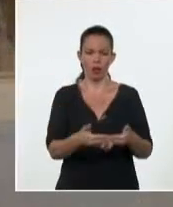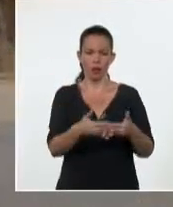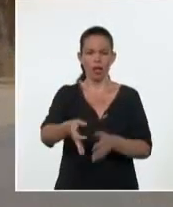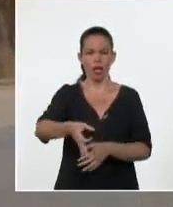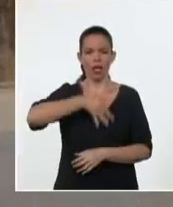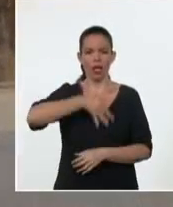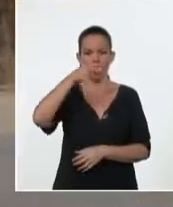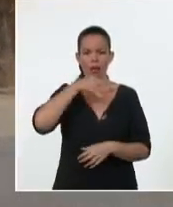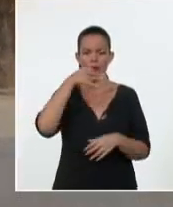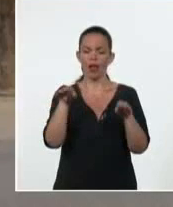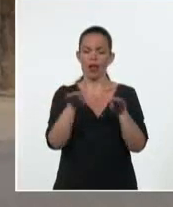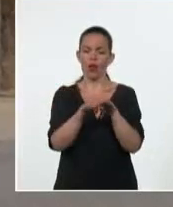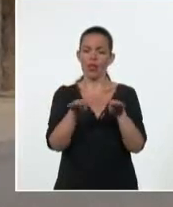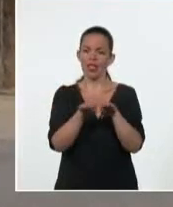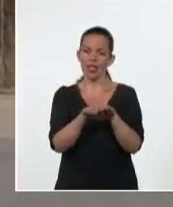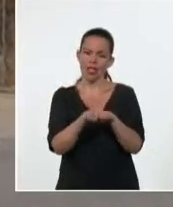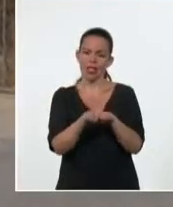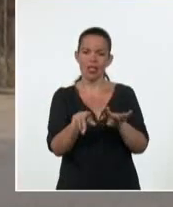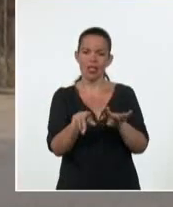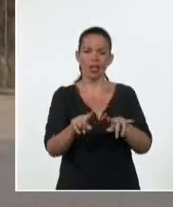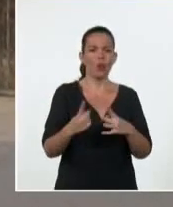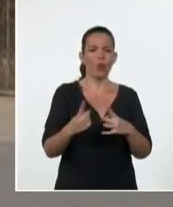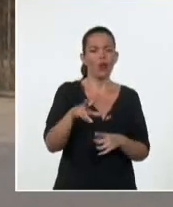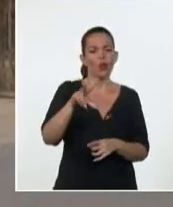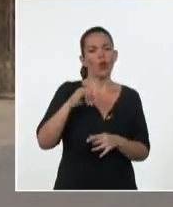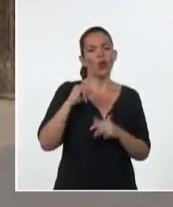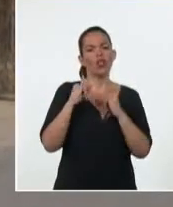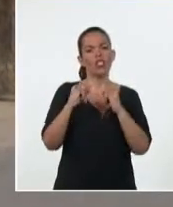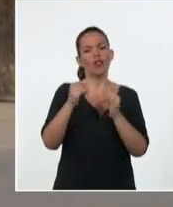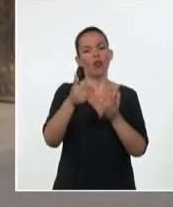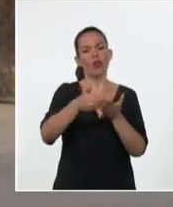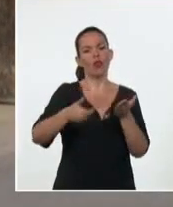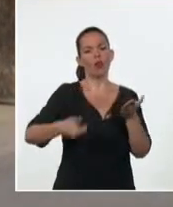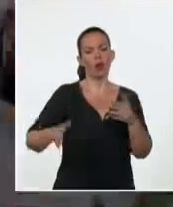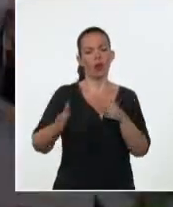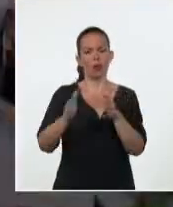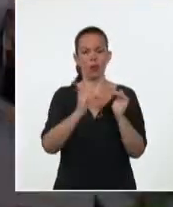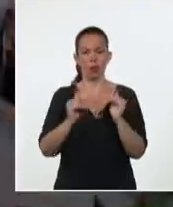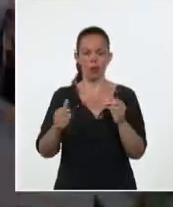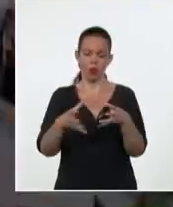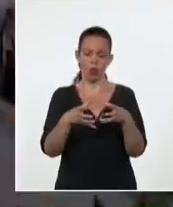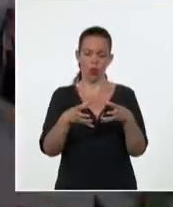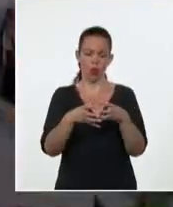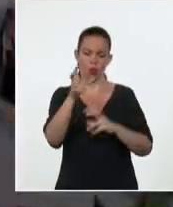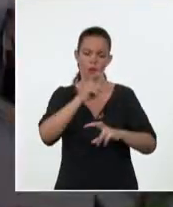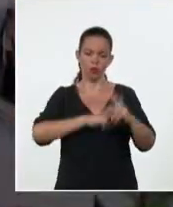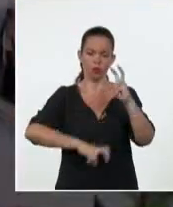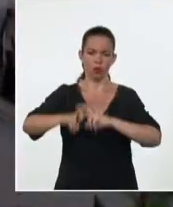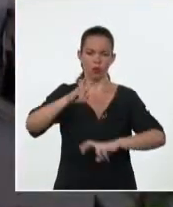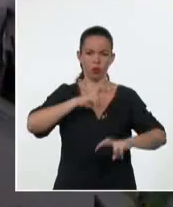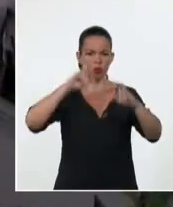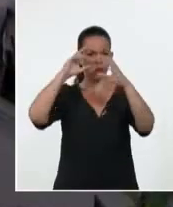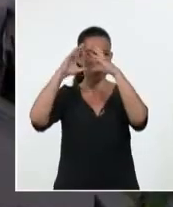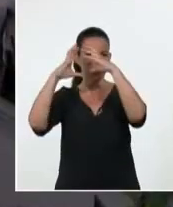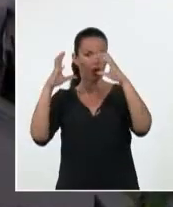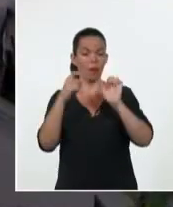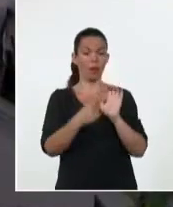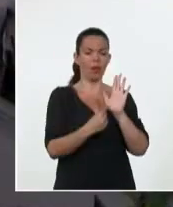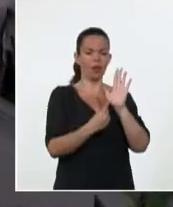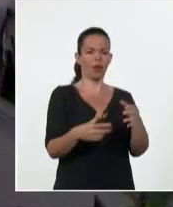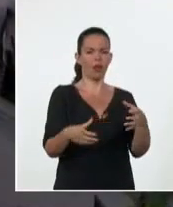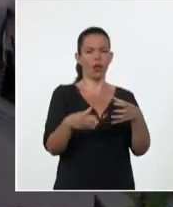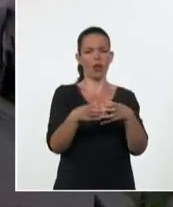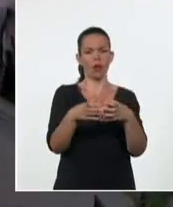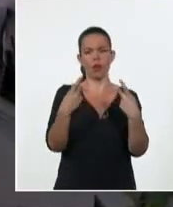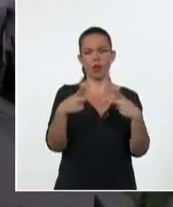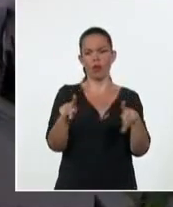hallazgos científicos e hipótesis del nuevo informe de la comunidad de inteligencia estadounidense con el presentado por el equipo de expertos, ya